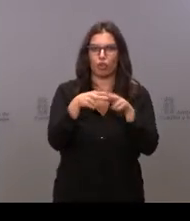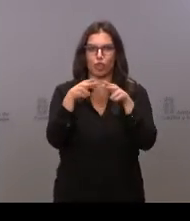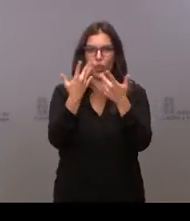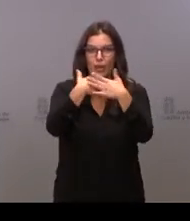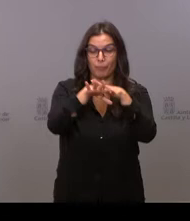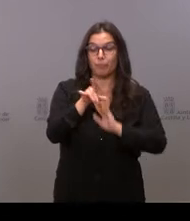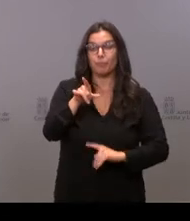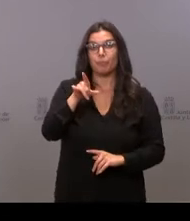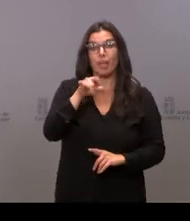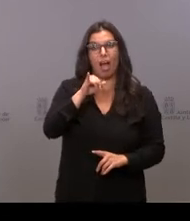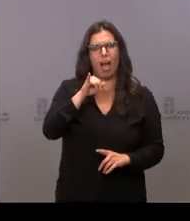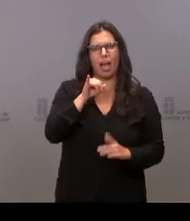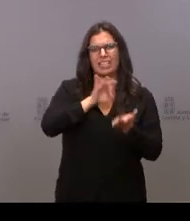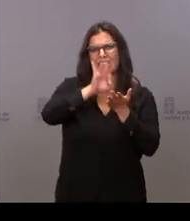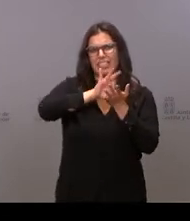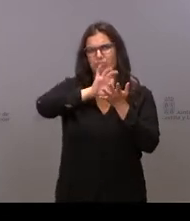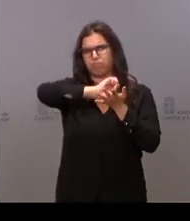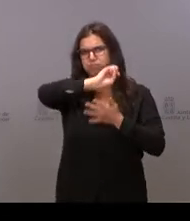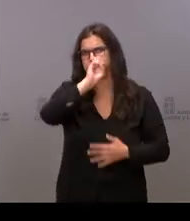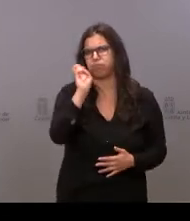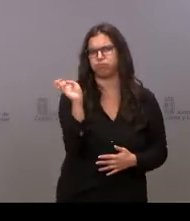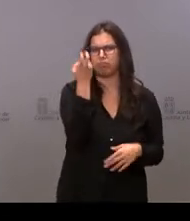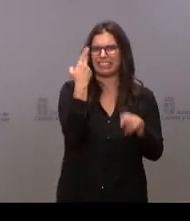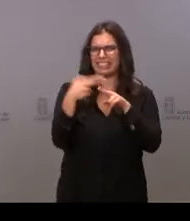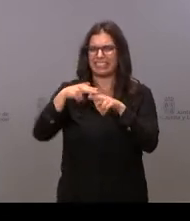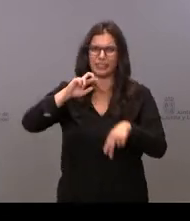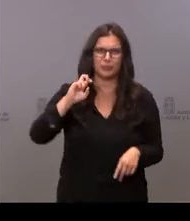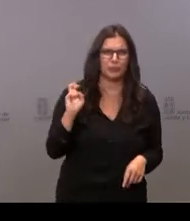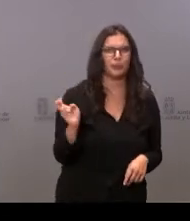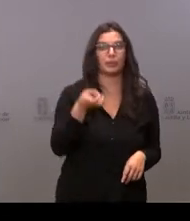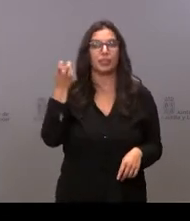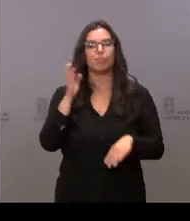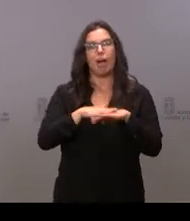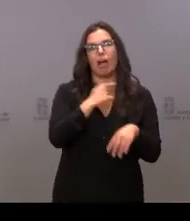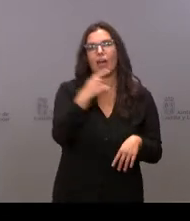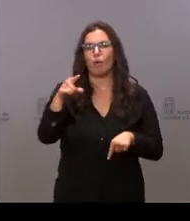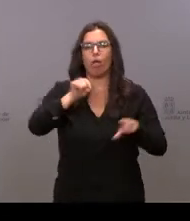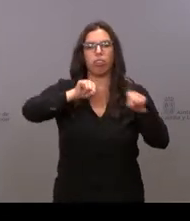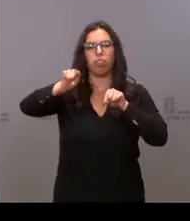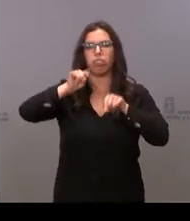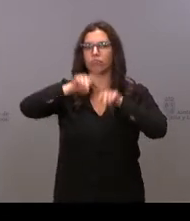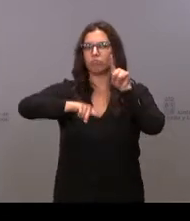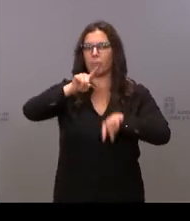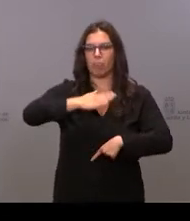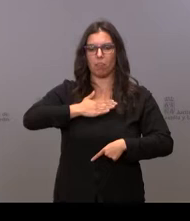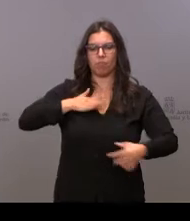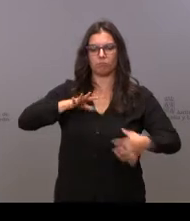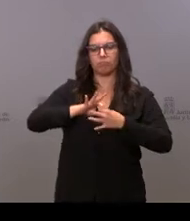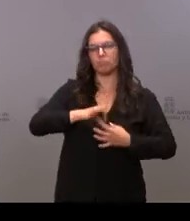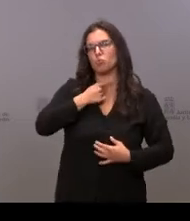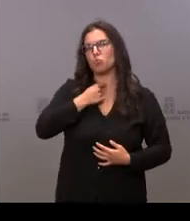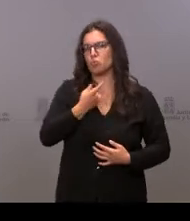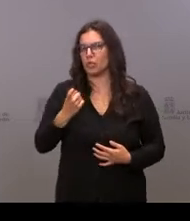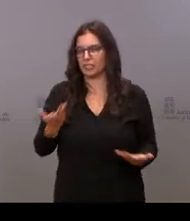Existe toda una cartera diversificada de actividades para que cada uno elija la que más se adapta a sus